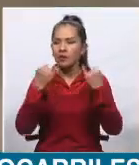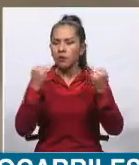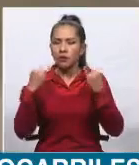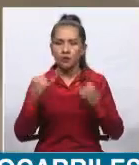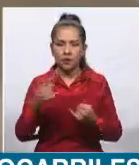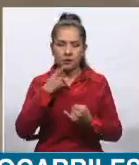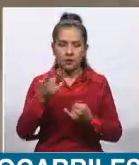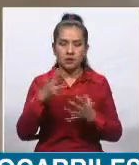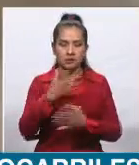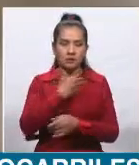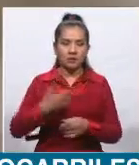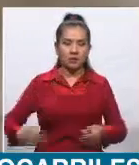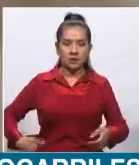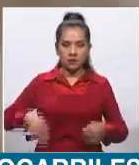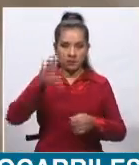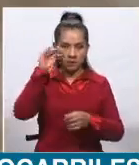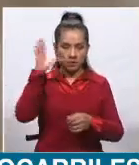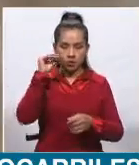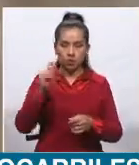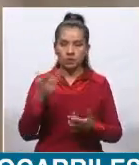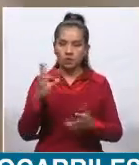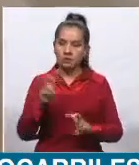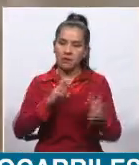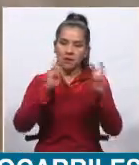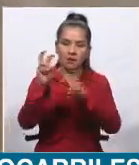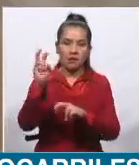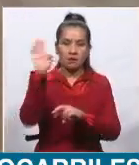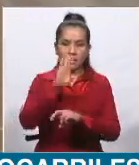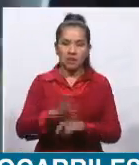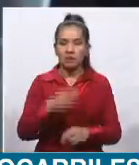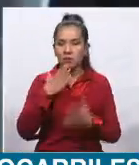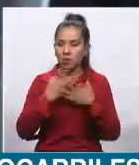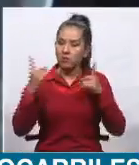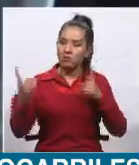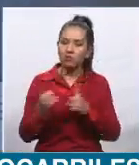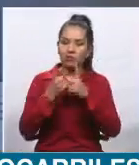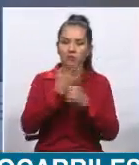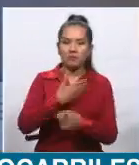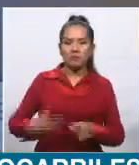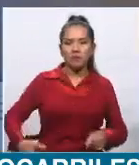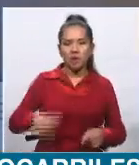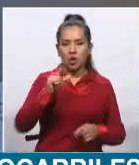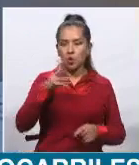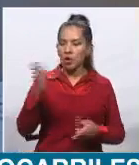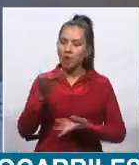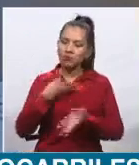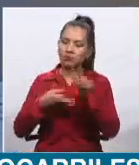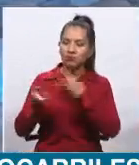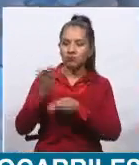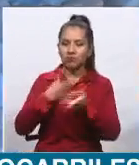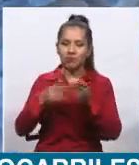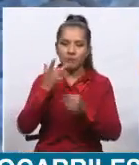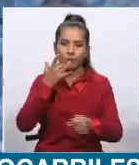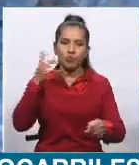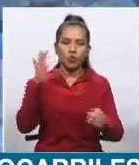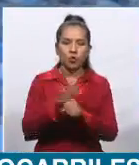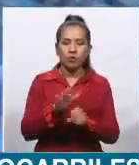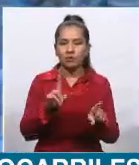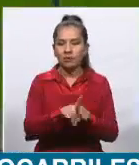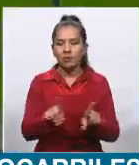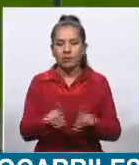el presidente Lucho ha tenido una muy buena reunión con el presidente Lula y entre los compromisos es el de